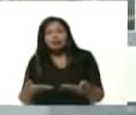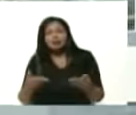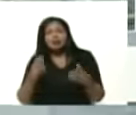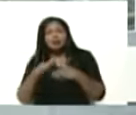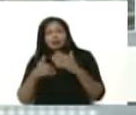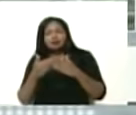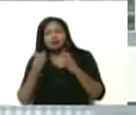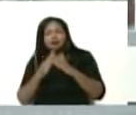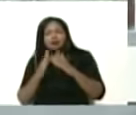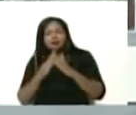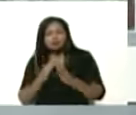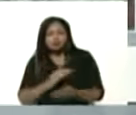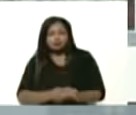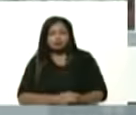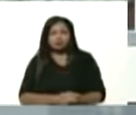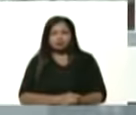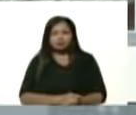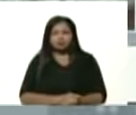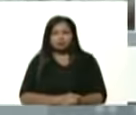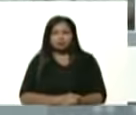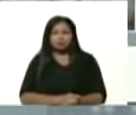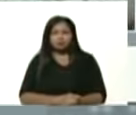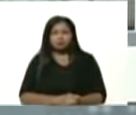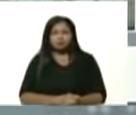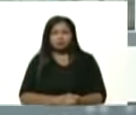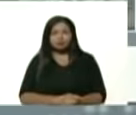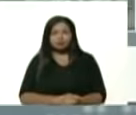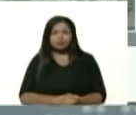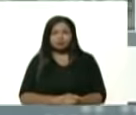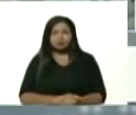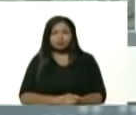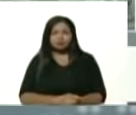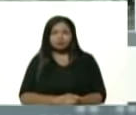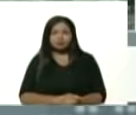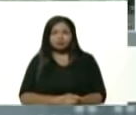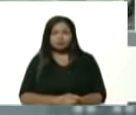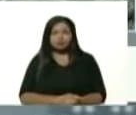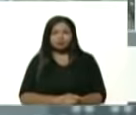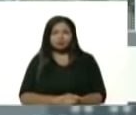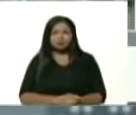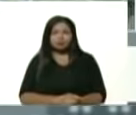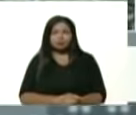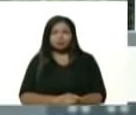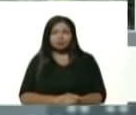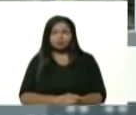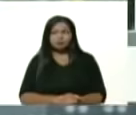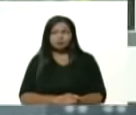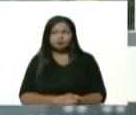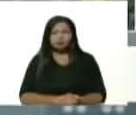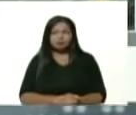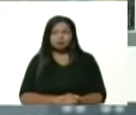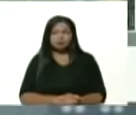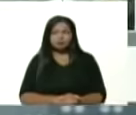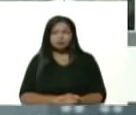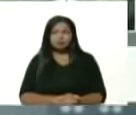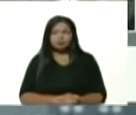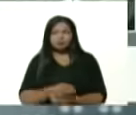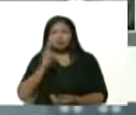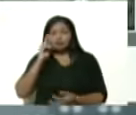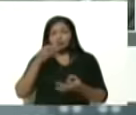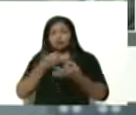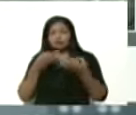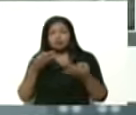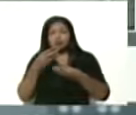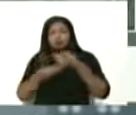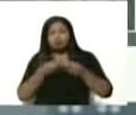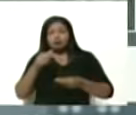en inglés? Delivery. Delivery, delivery. Ahí está, mirenla. Miren, tremendo. Se está haciendo